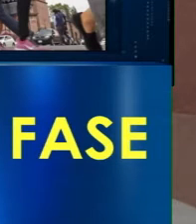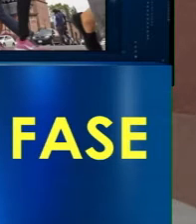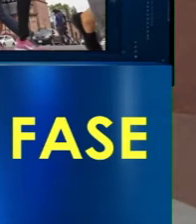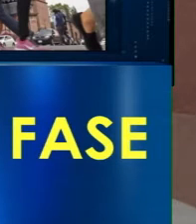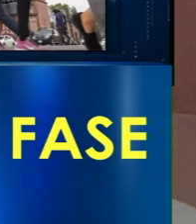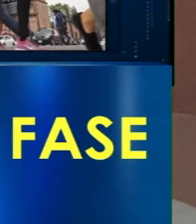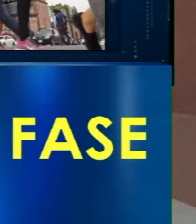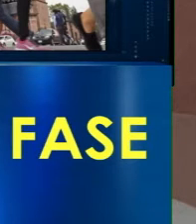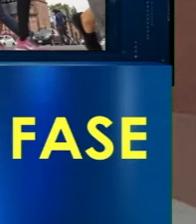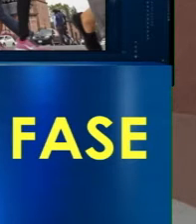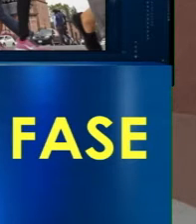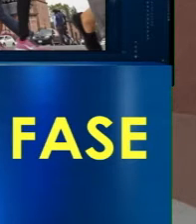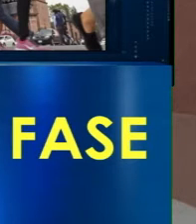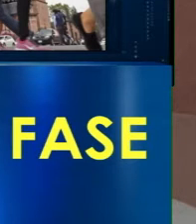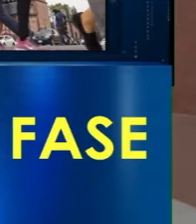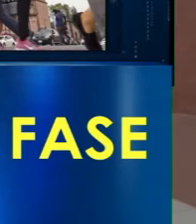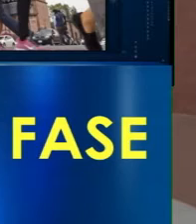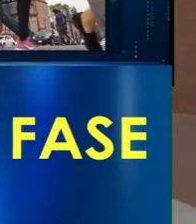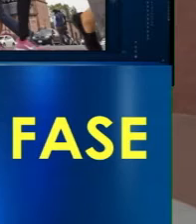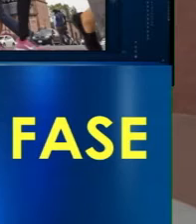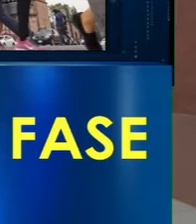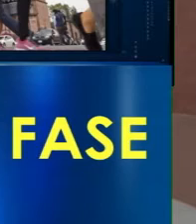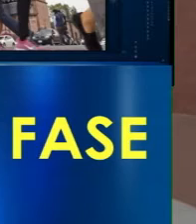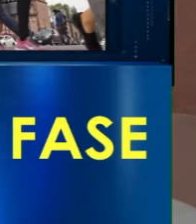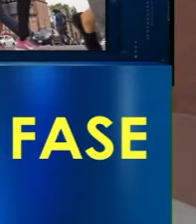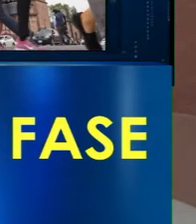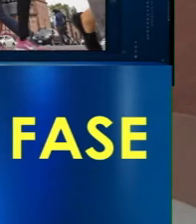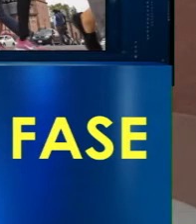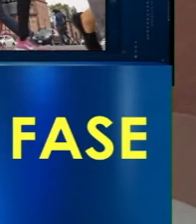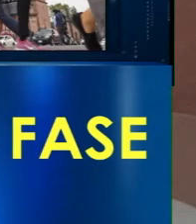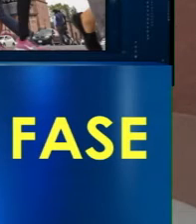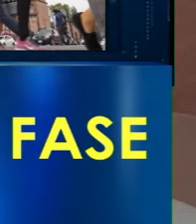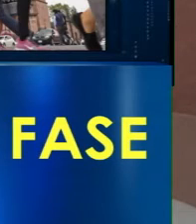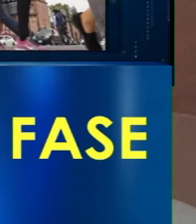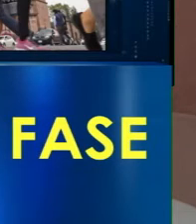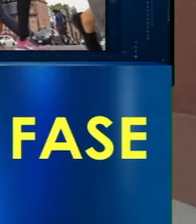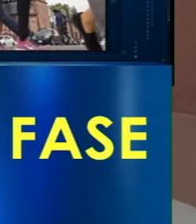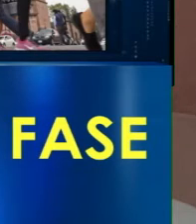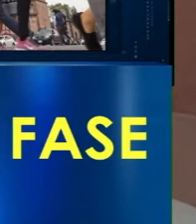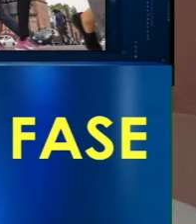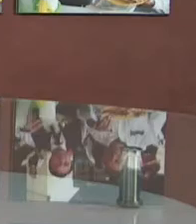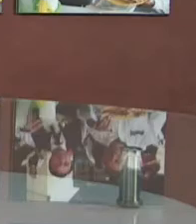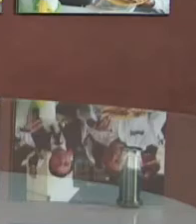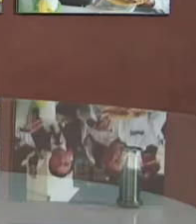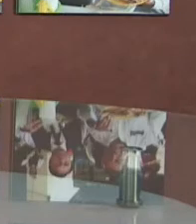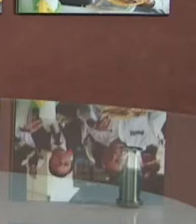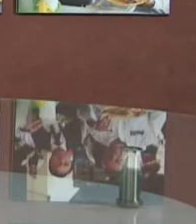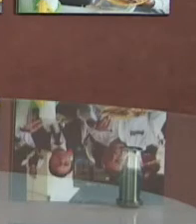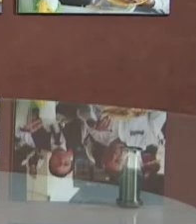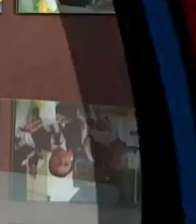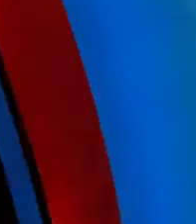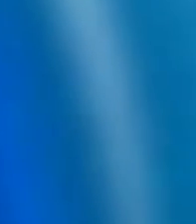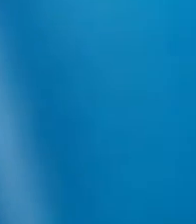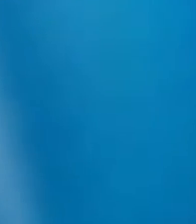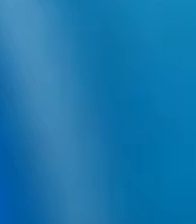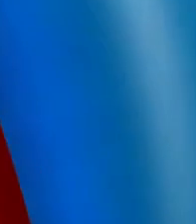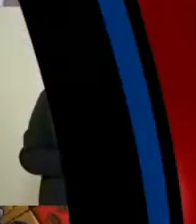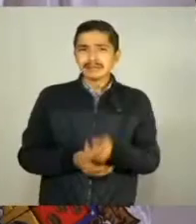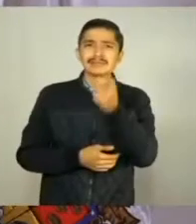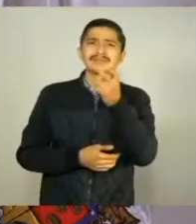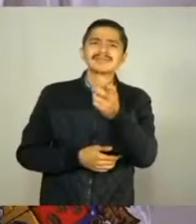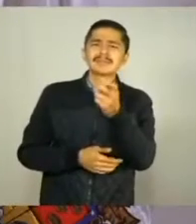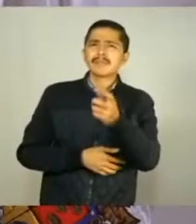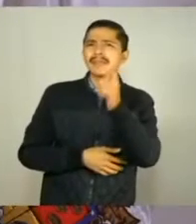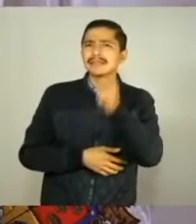decreto, a qué se refiere esta segunda fase de la nueva convivencia. Publiqué un